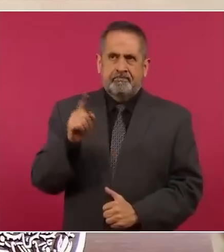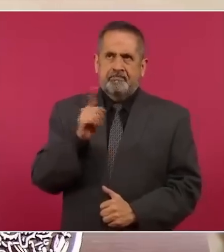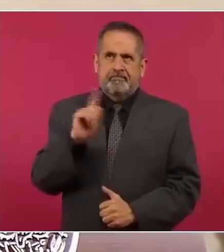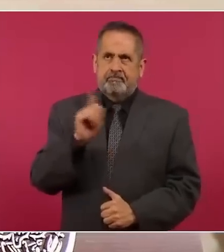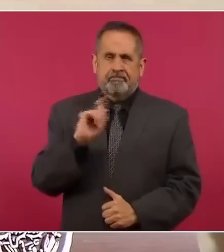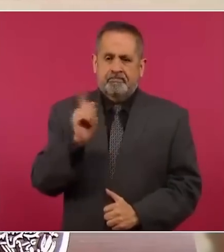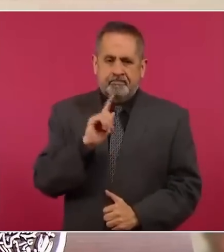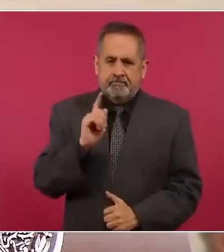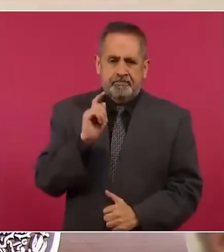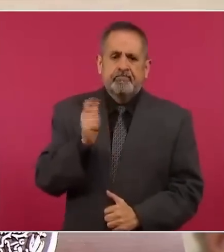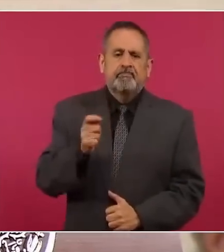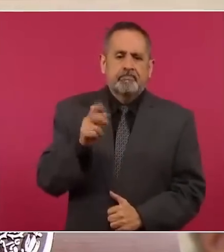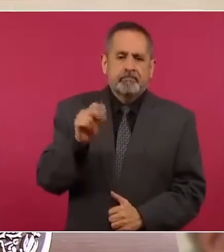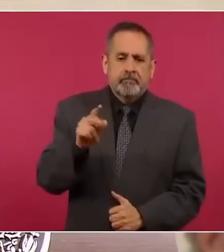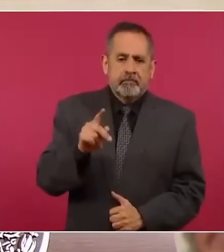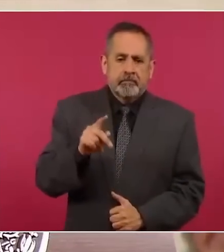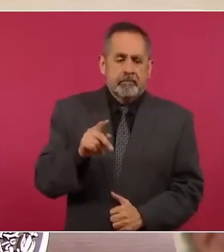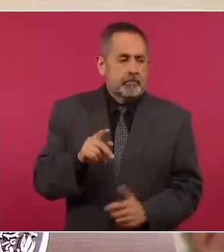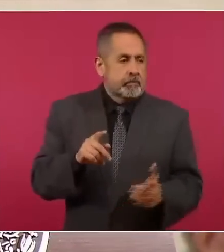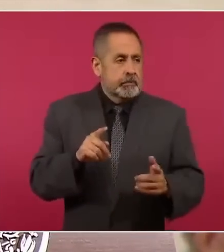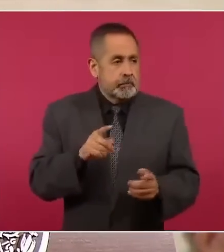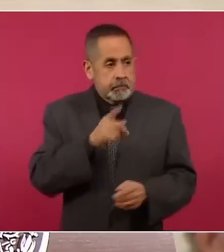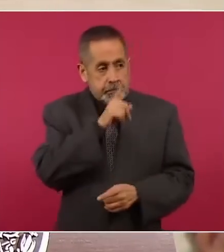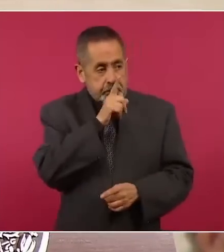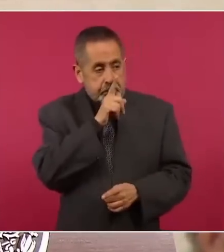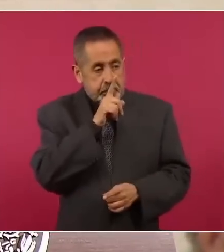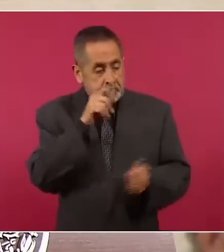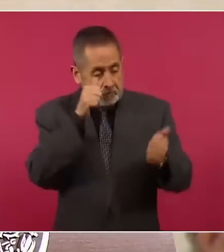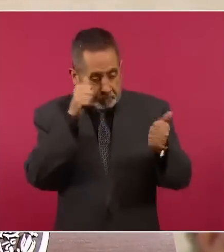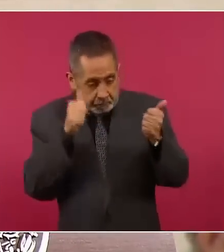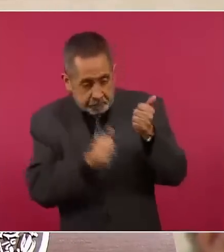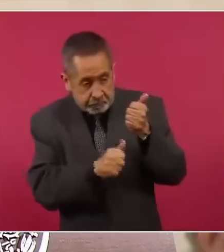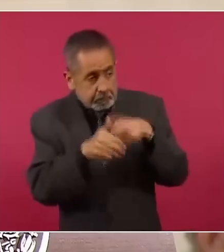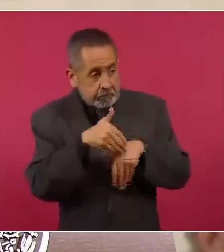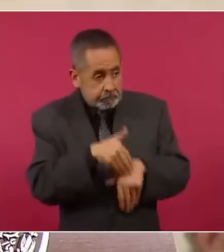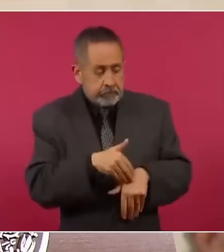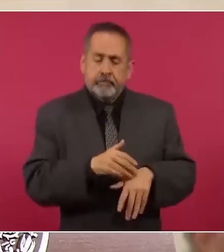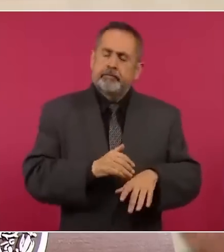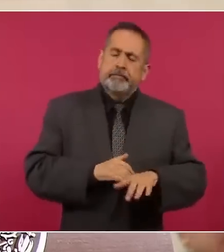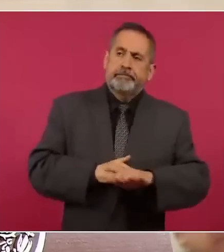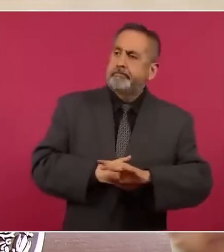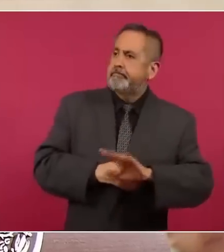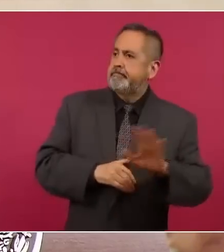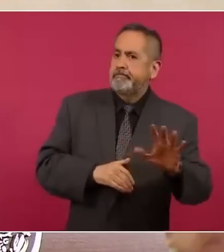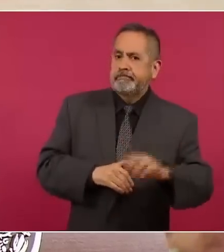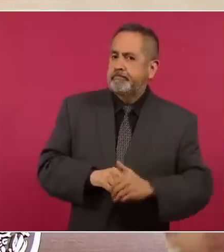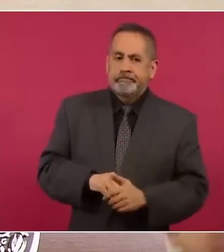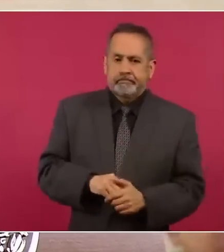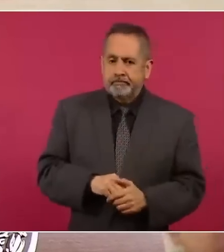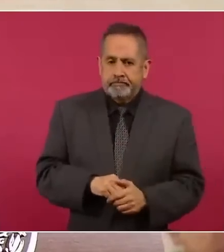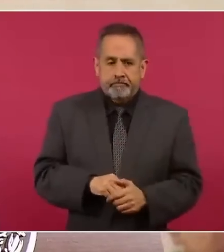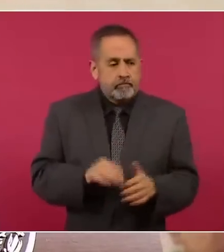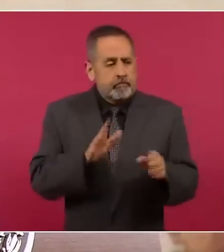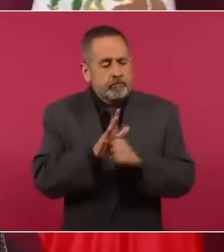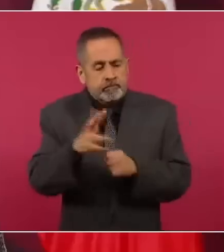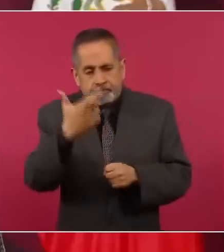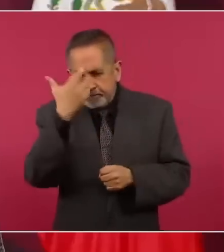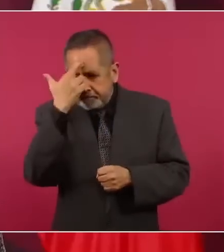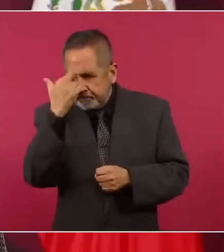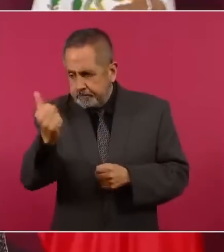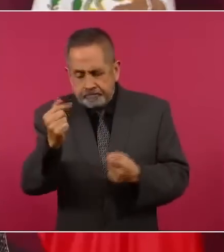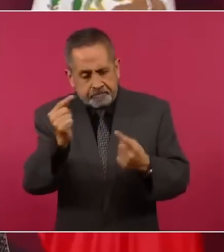someternos, y más, si no hay argumentos